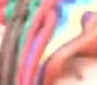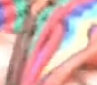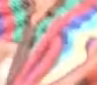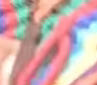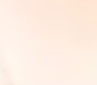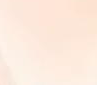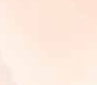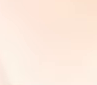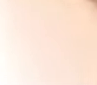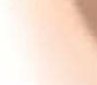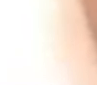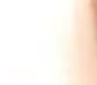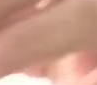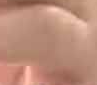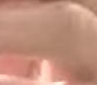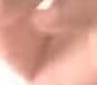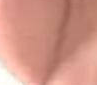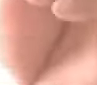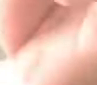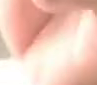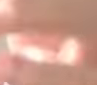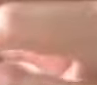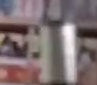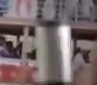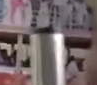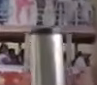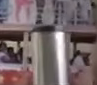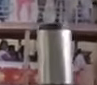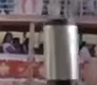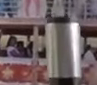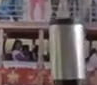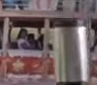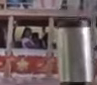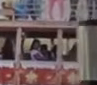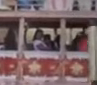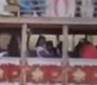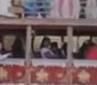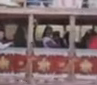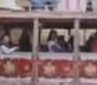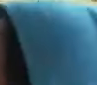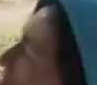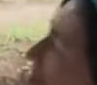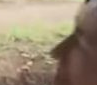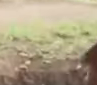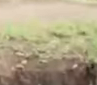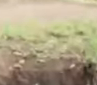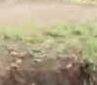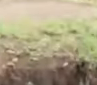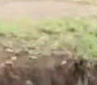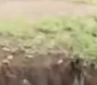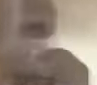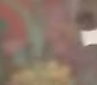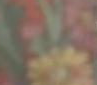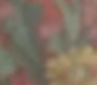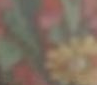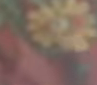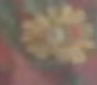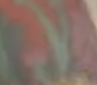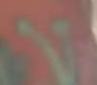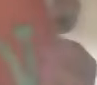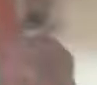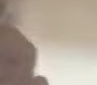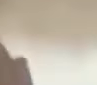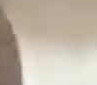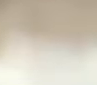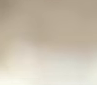de la convivencia con seguridad, del respeto por las diferencias y del rechazo a la violencia. Diseñamos y ejecutamos programas que